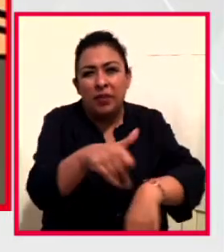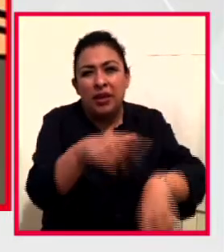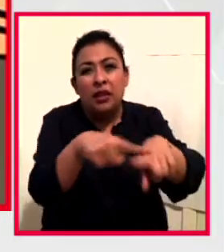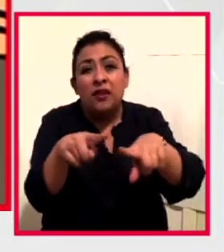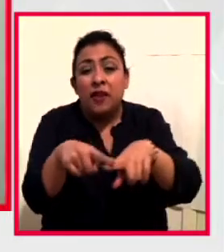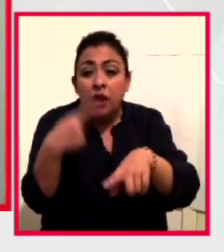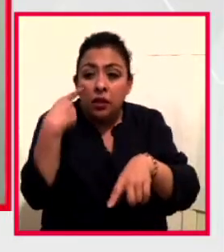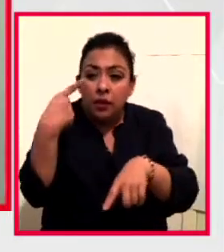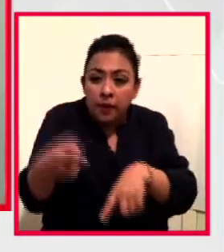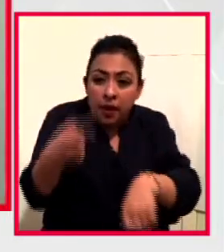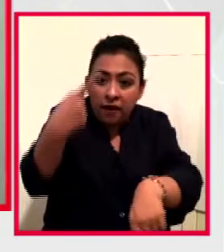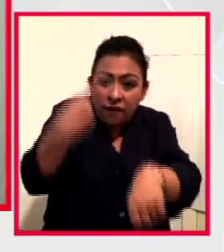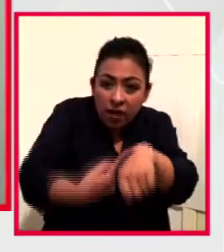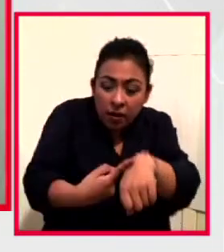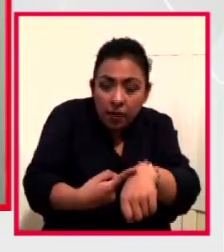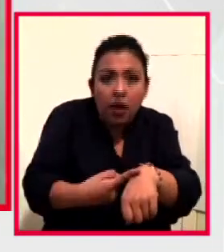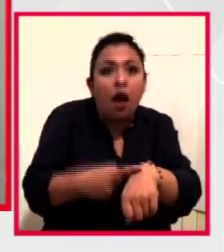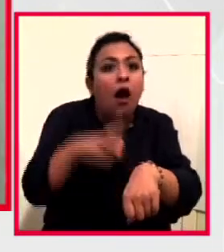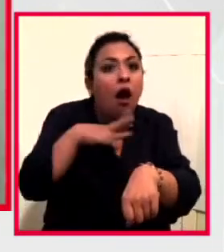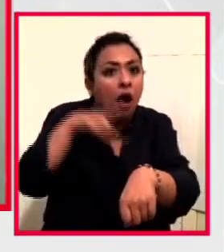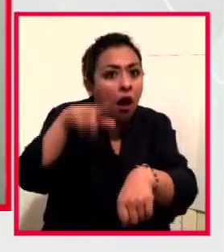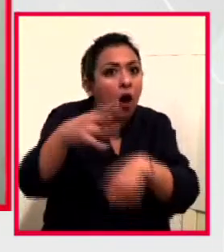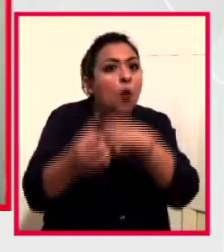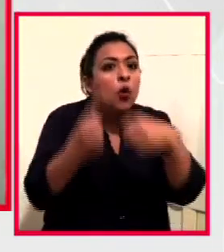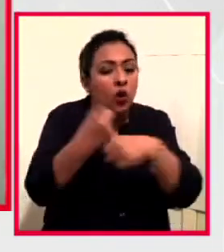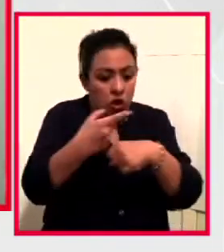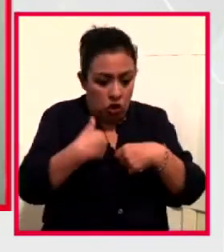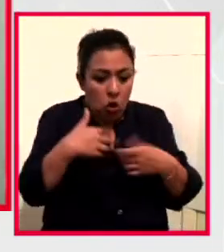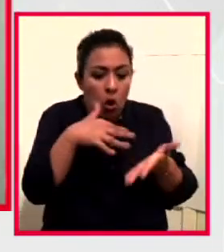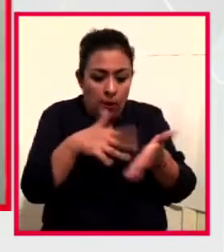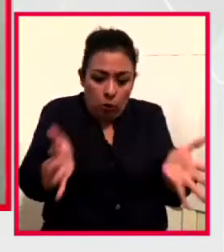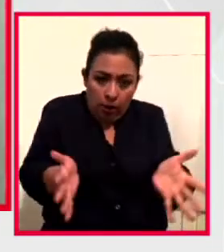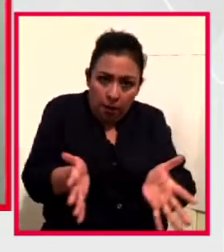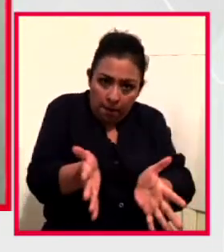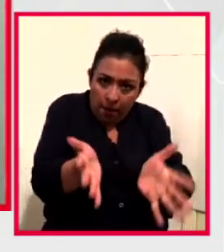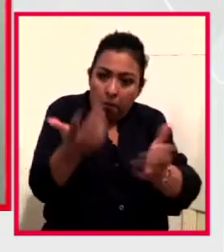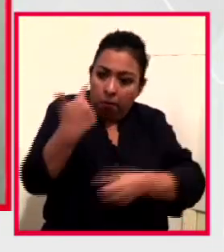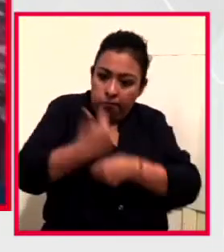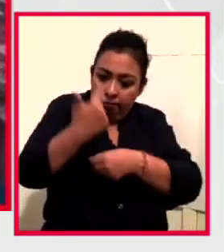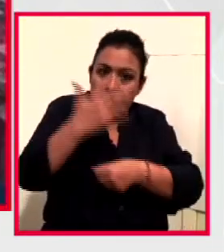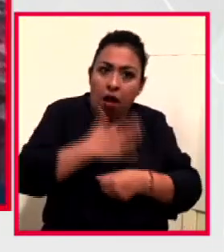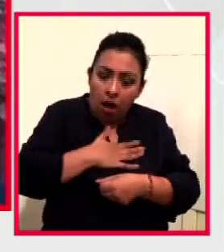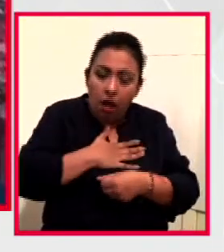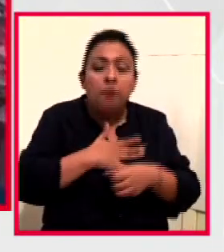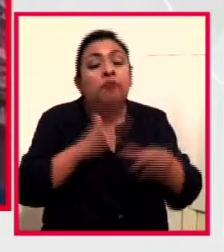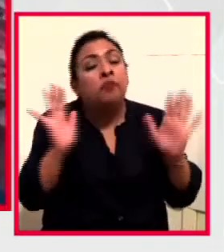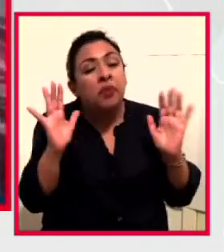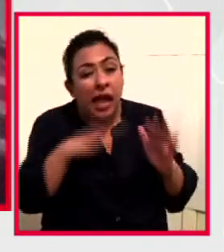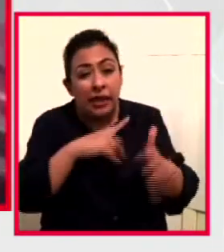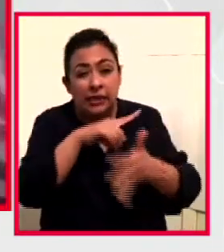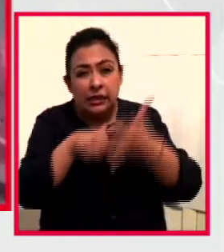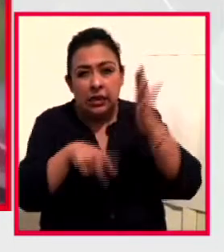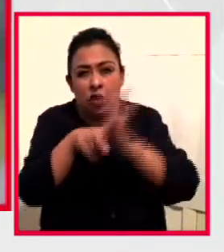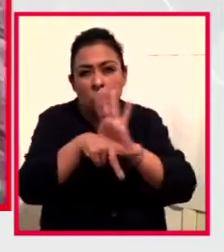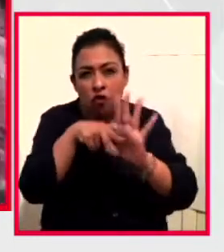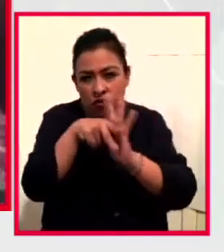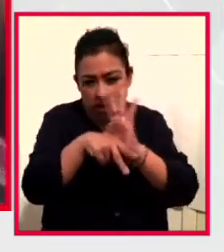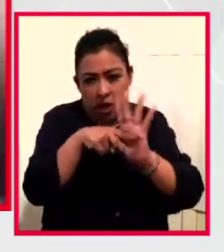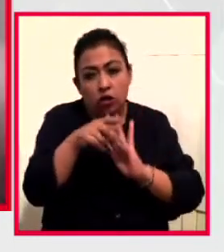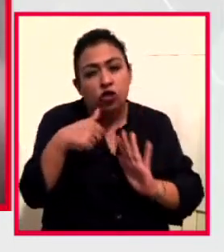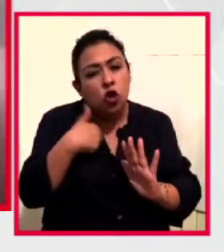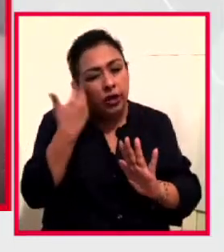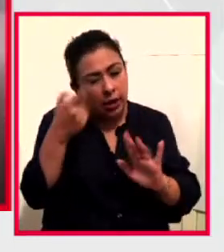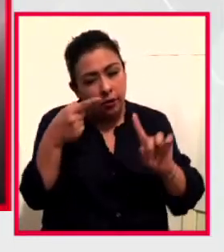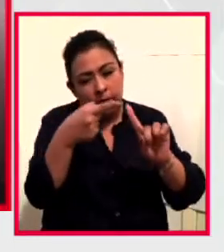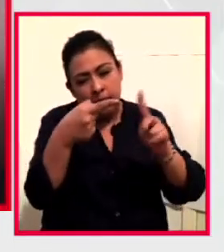una oportunidad para convertirse en promotores de lectura. Así que vamos a tener cinco videos de los cuales me quisiera referir,